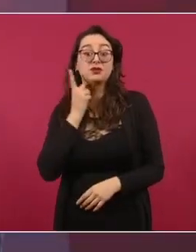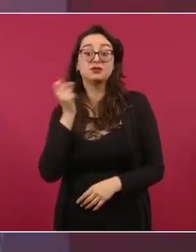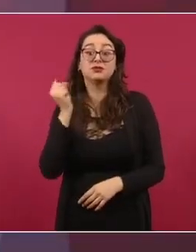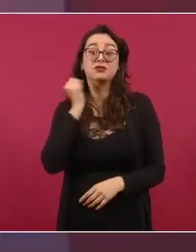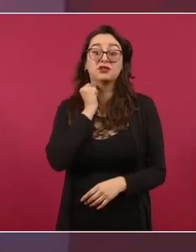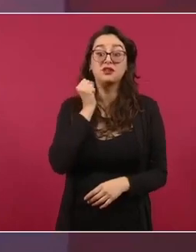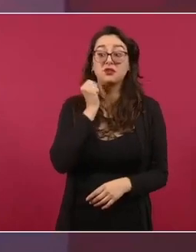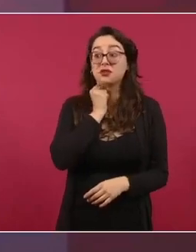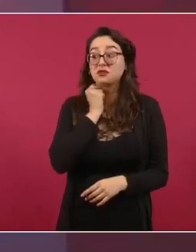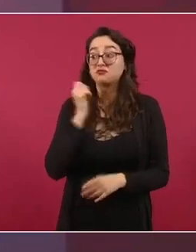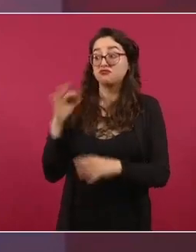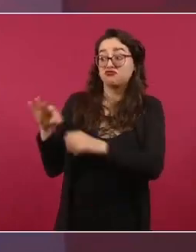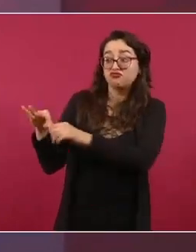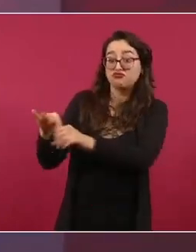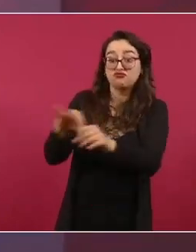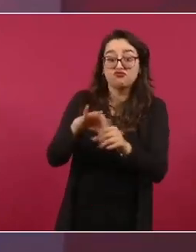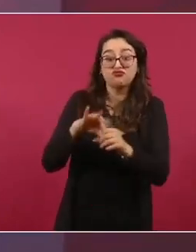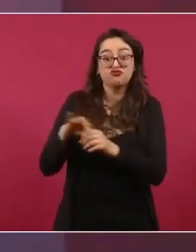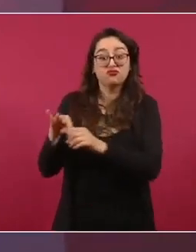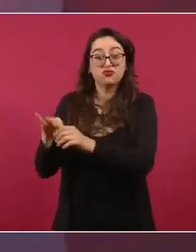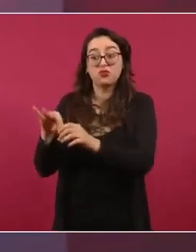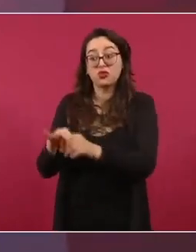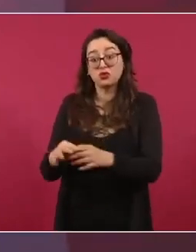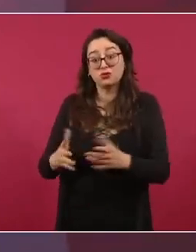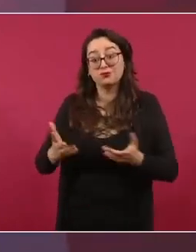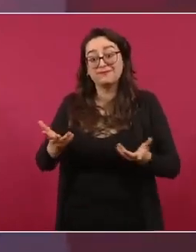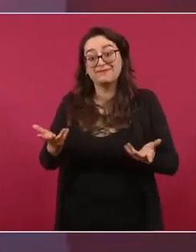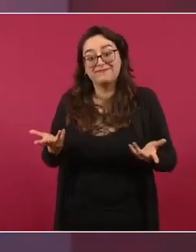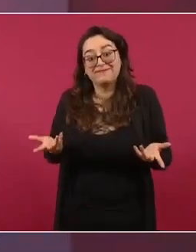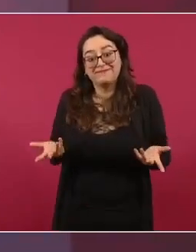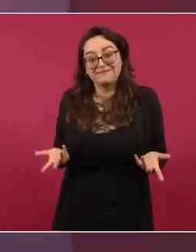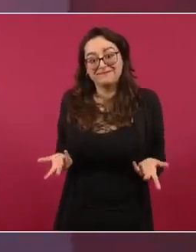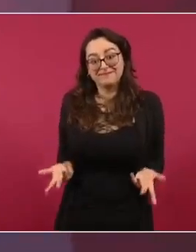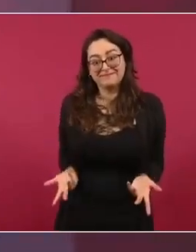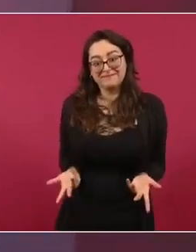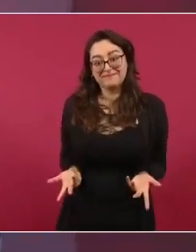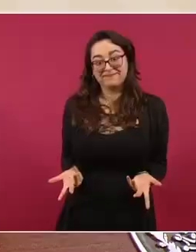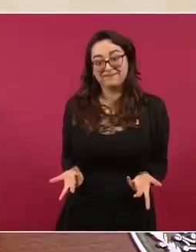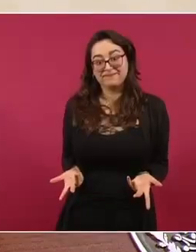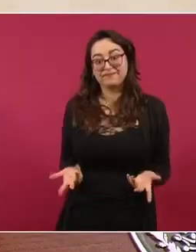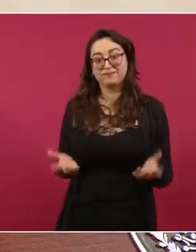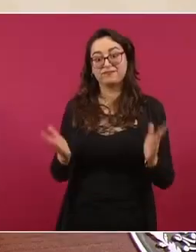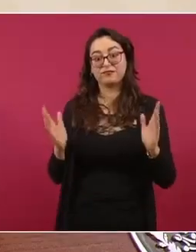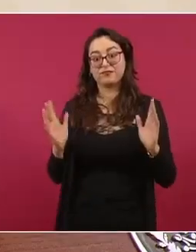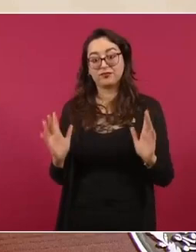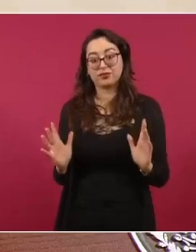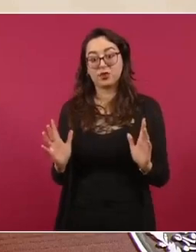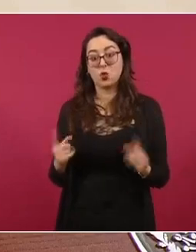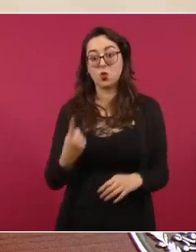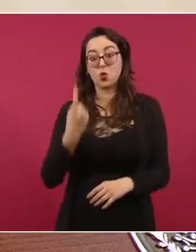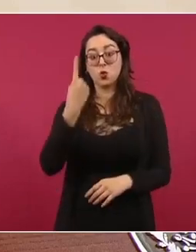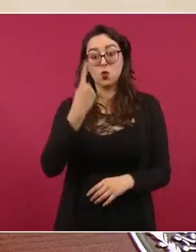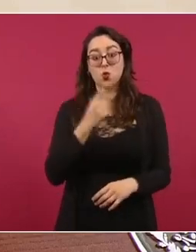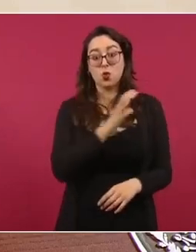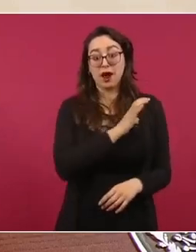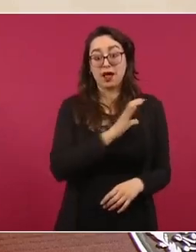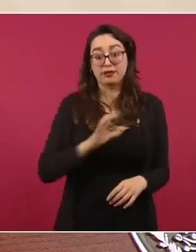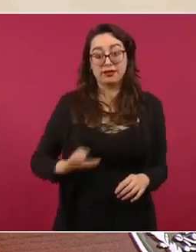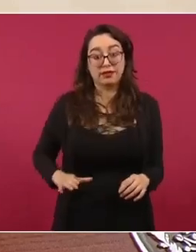no sólo por un candidato de nuestro movimiento,